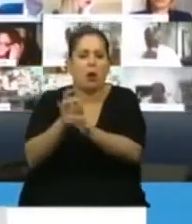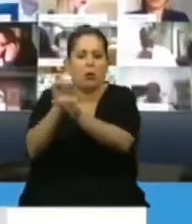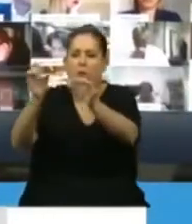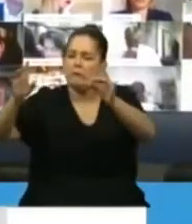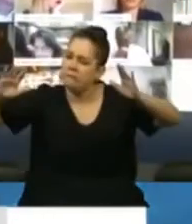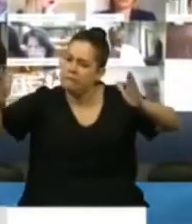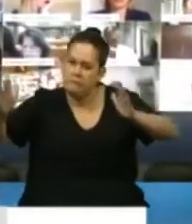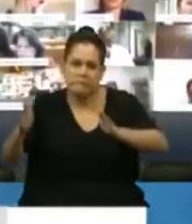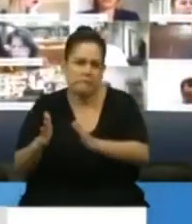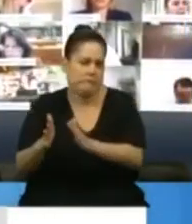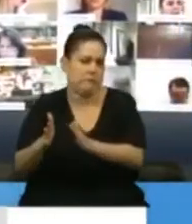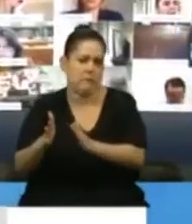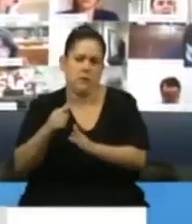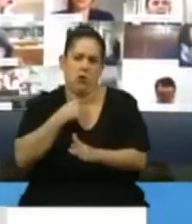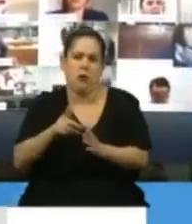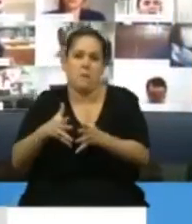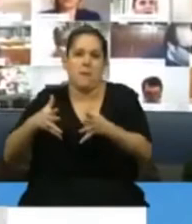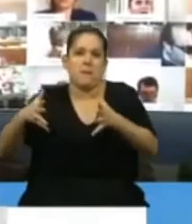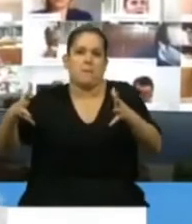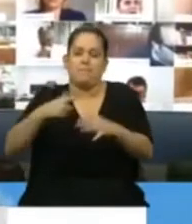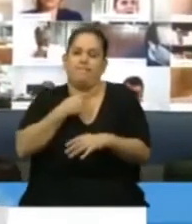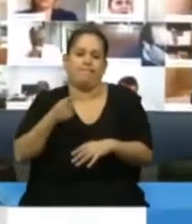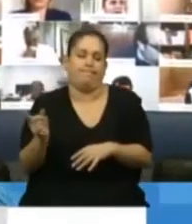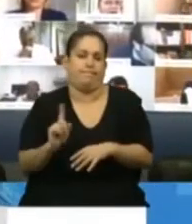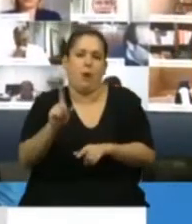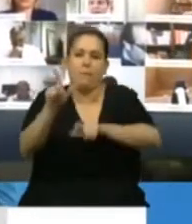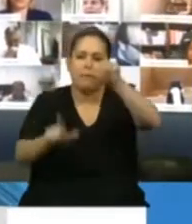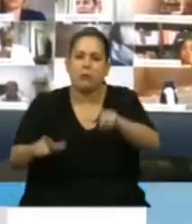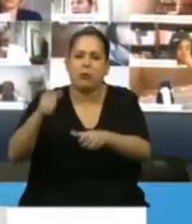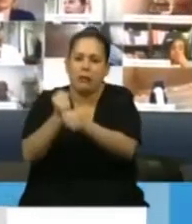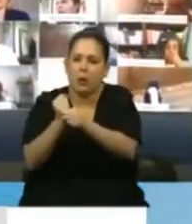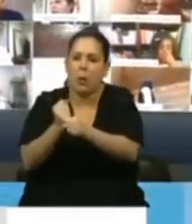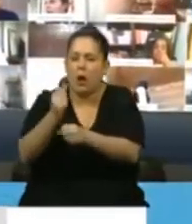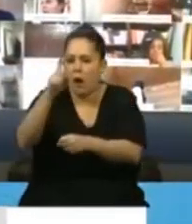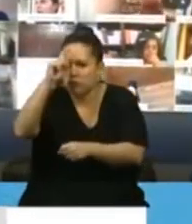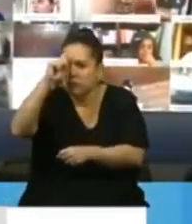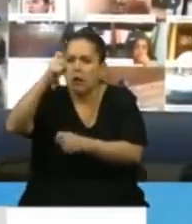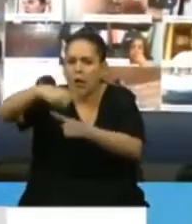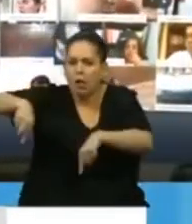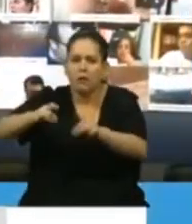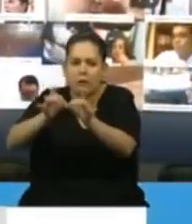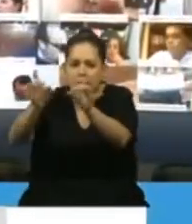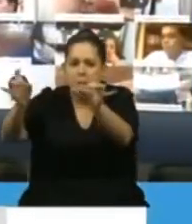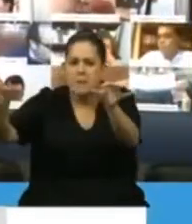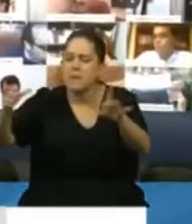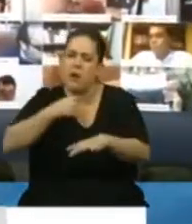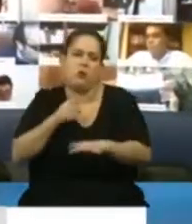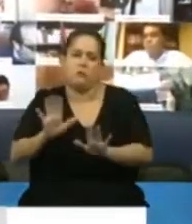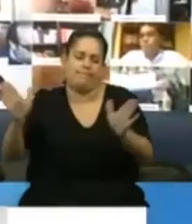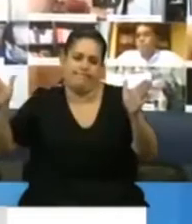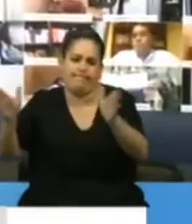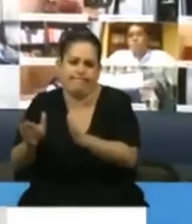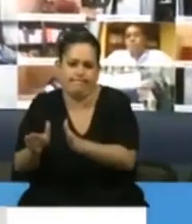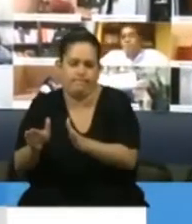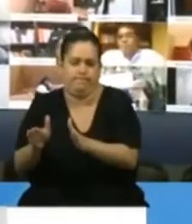entre el personal de la salud y no tengamos que seguir lamentando más vidas. En segundo lugar, Presidente, si se me